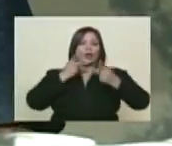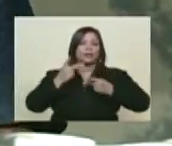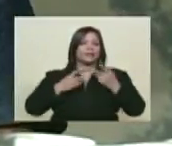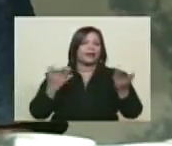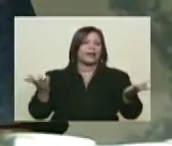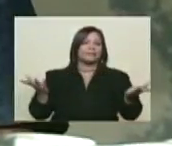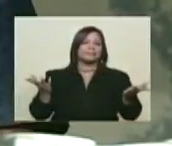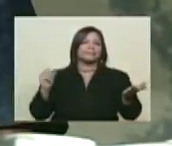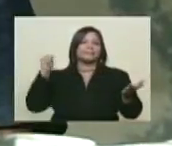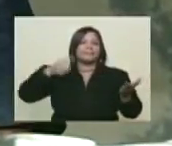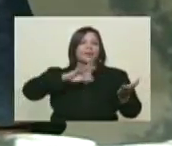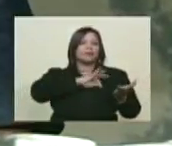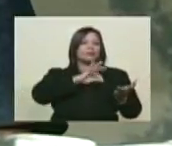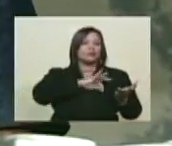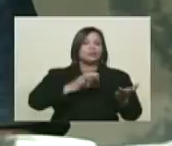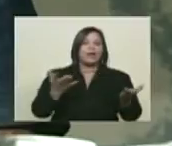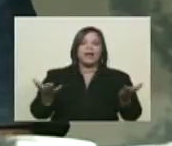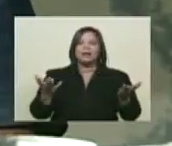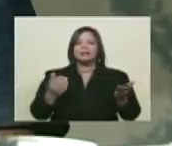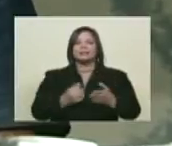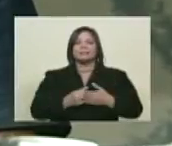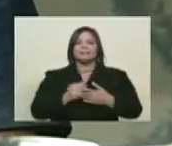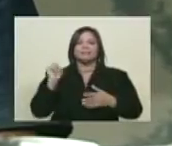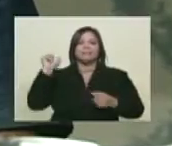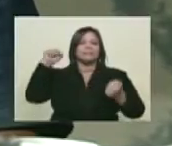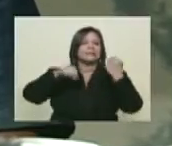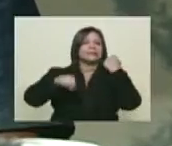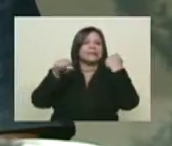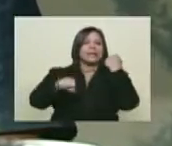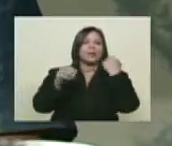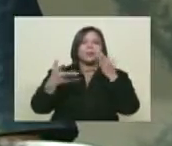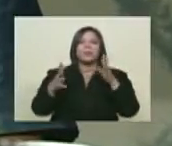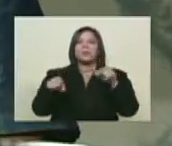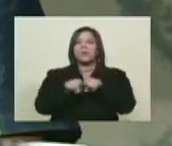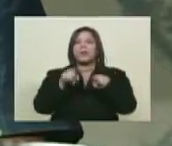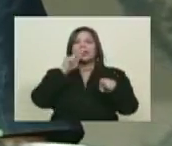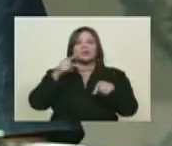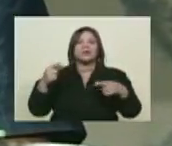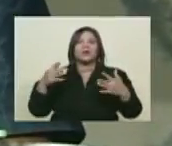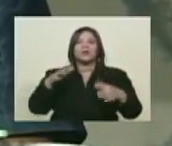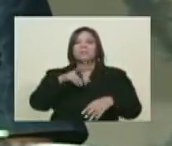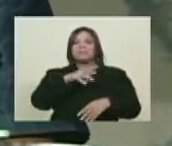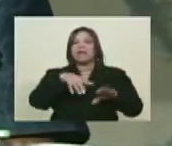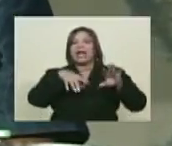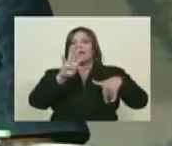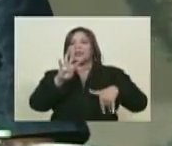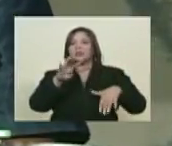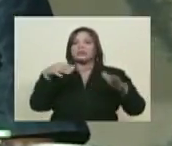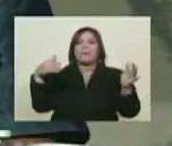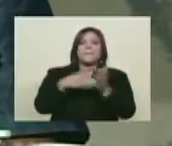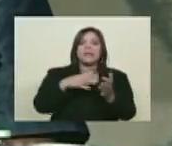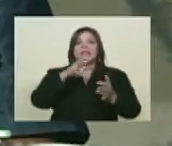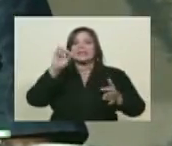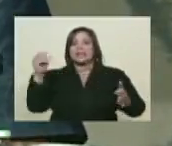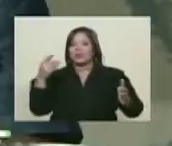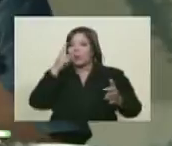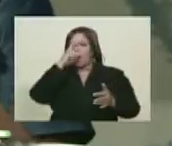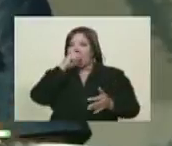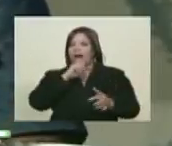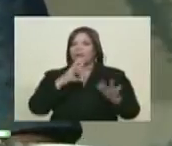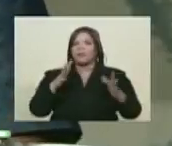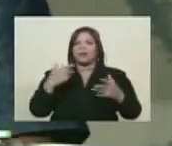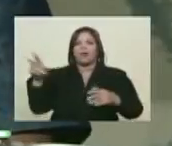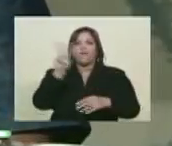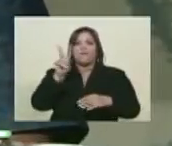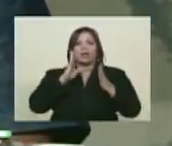Toda la vida social desde hace siglos, desde, como dice Sanoja, de hace más de 14.500 años que los